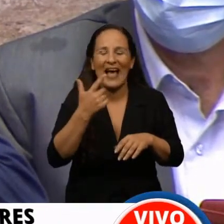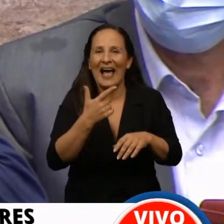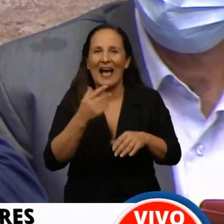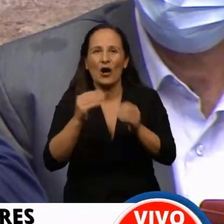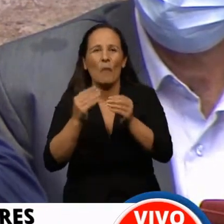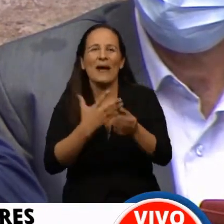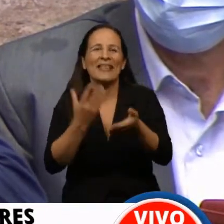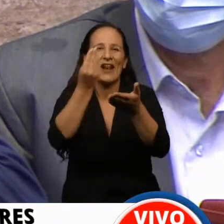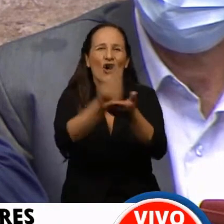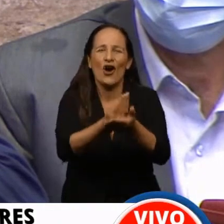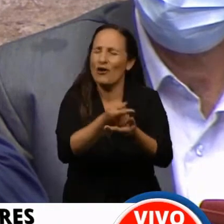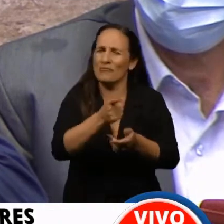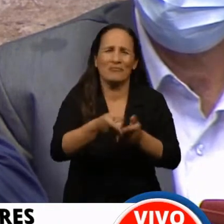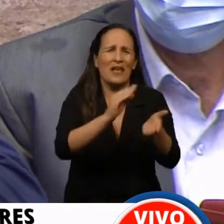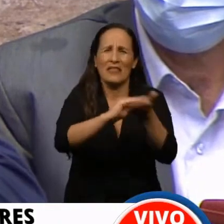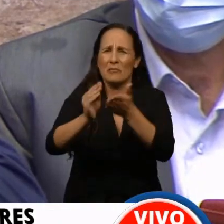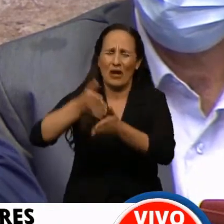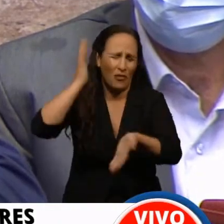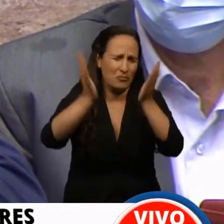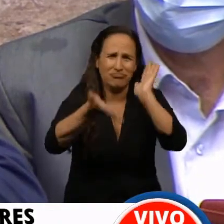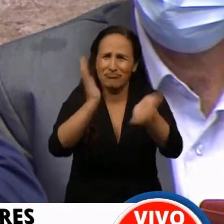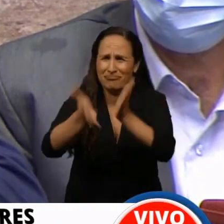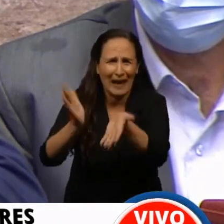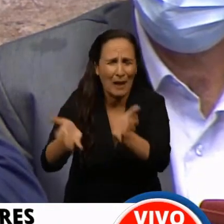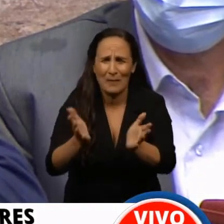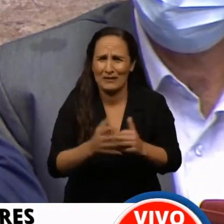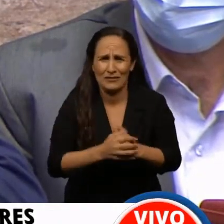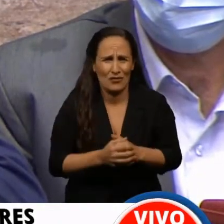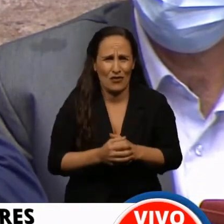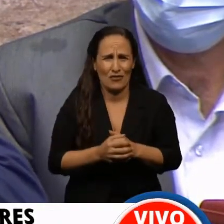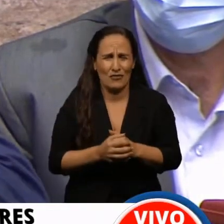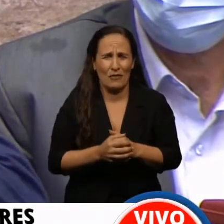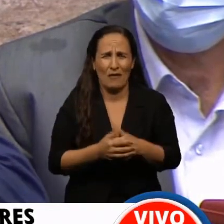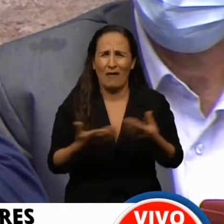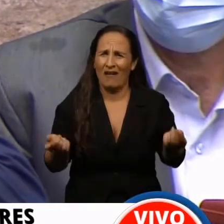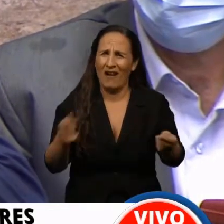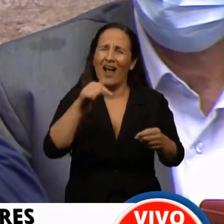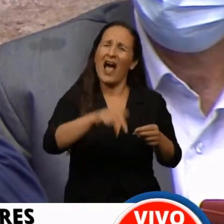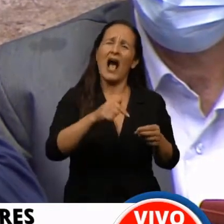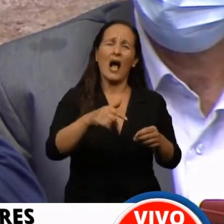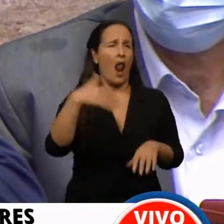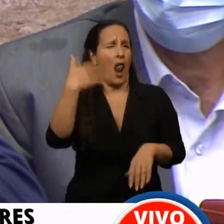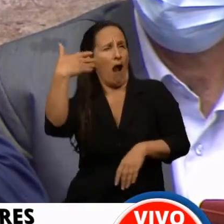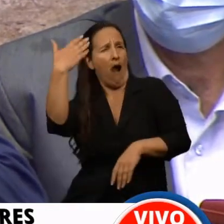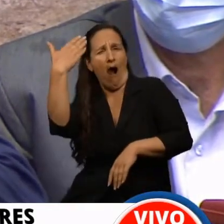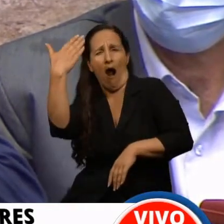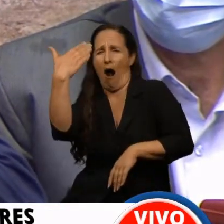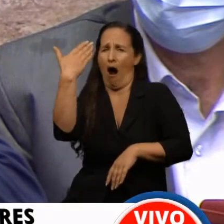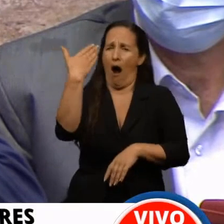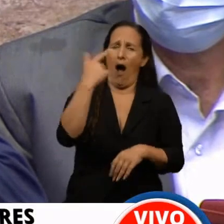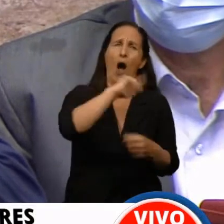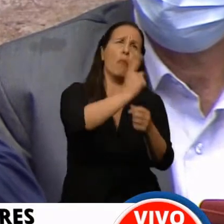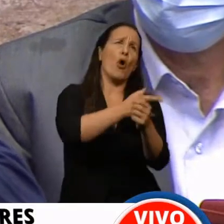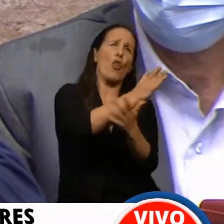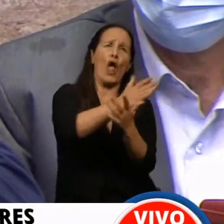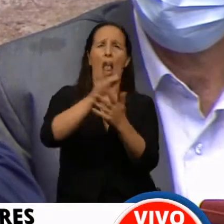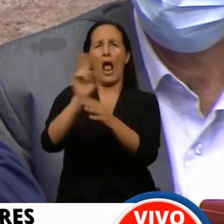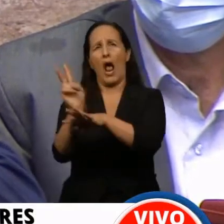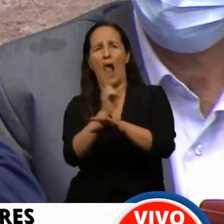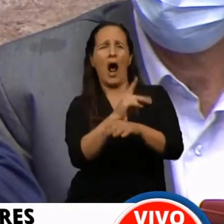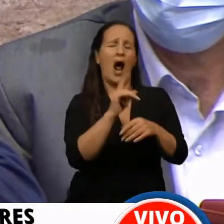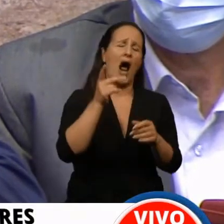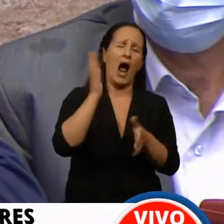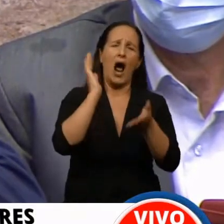Reprimieron a nuestros diputados, Alejandro Vilca. Entonces, ¿qué vienen a hablar acá de republicanismo, de que están en contra del